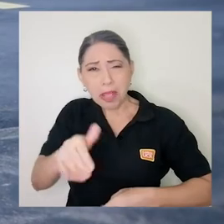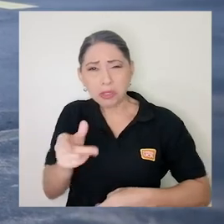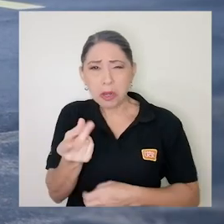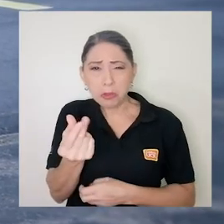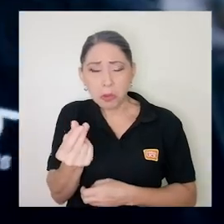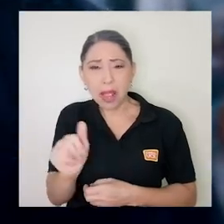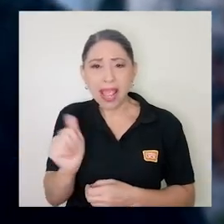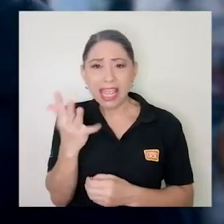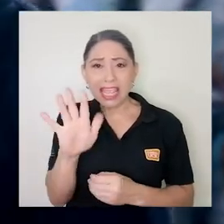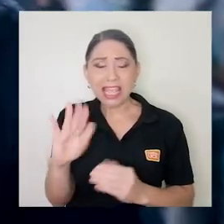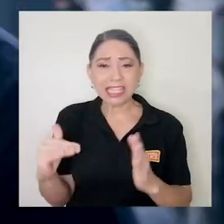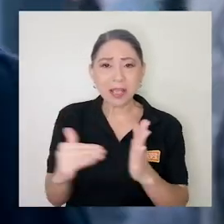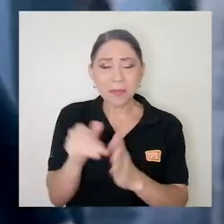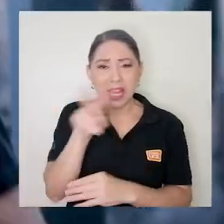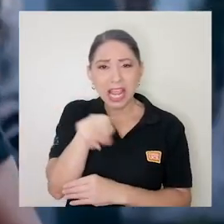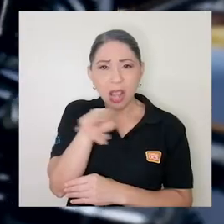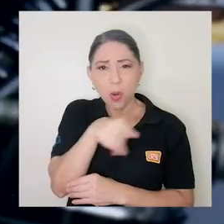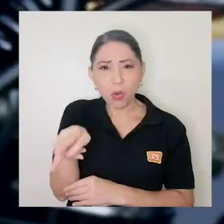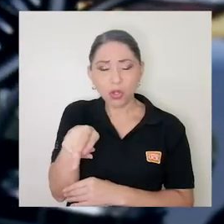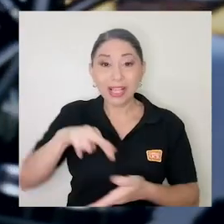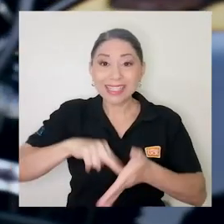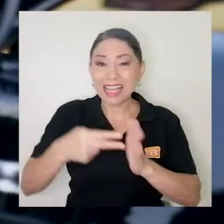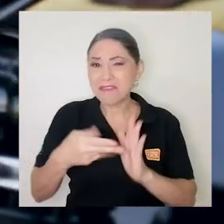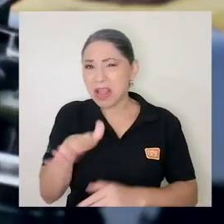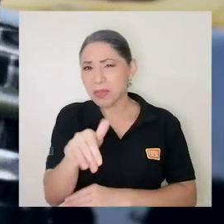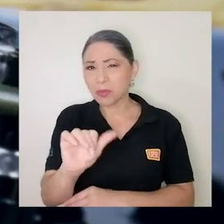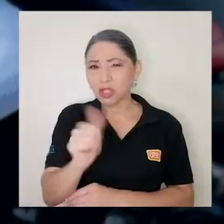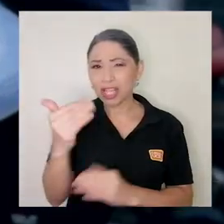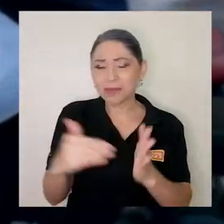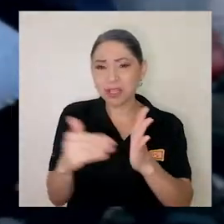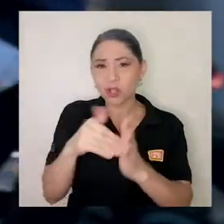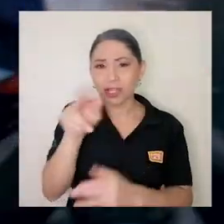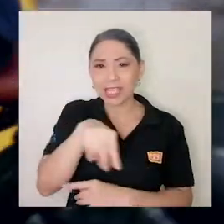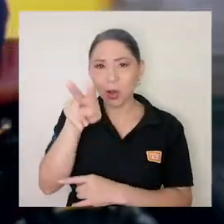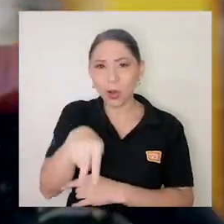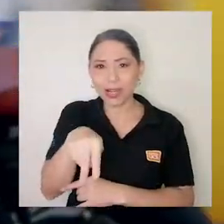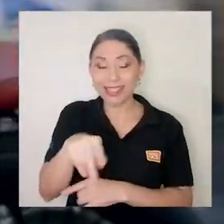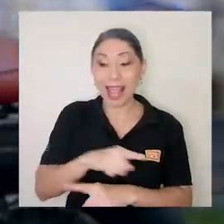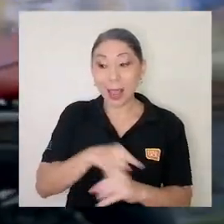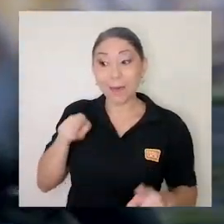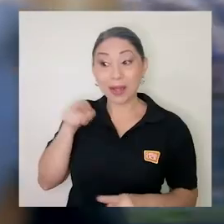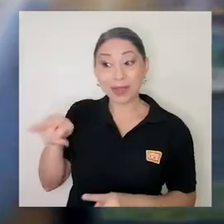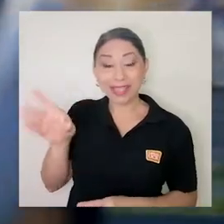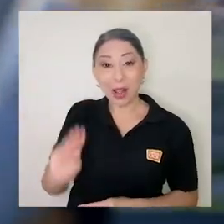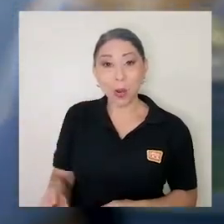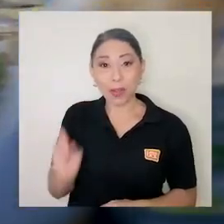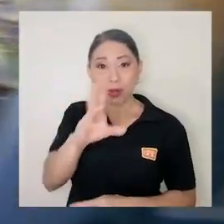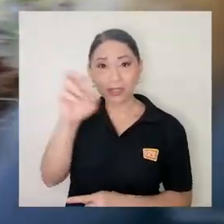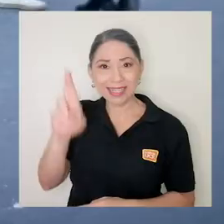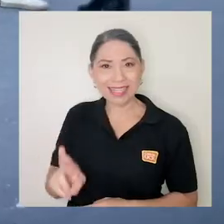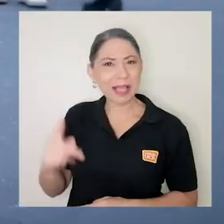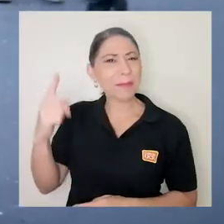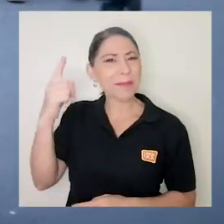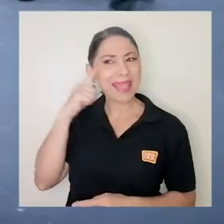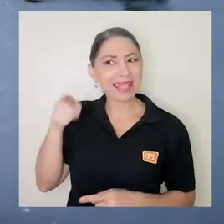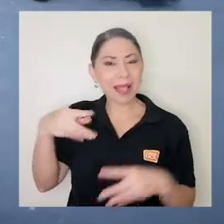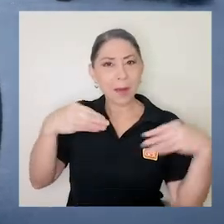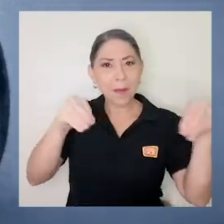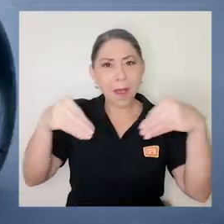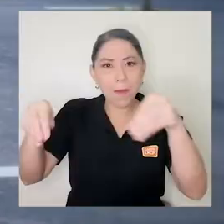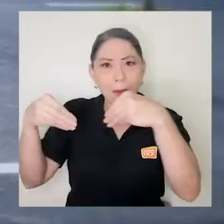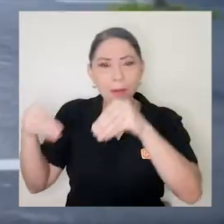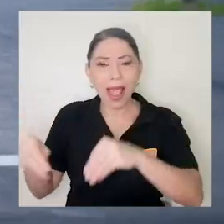aproximado de 15.000 euros, es decir, cerca de 10 millones de colones. Sin embargo, esta joven costarricense piensa